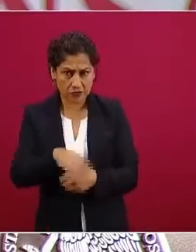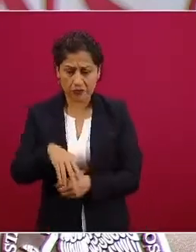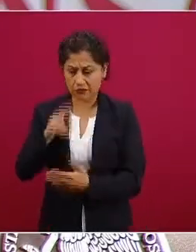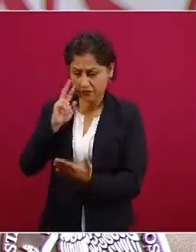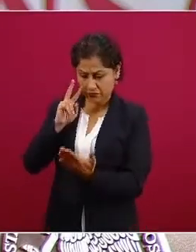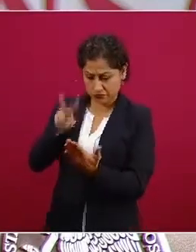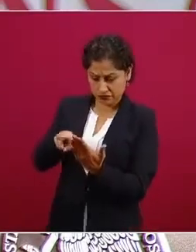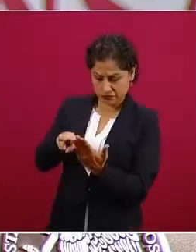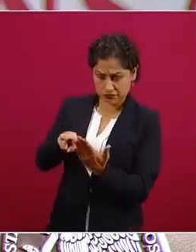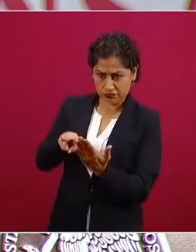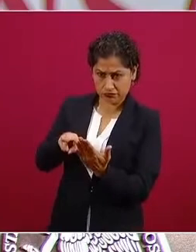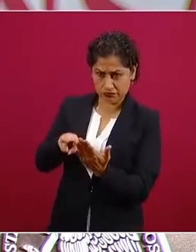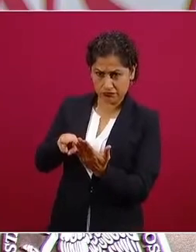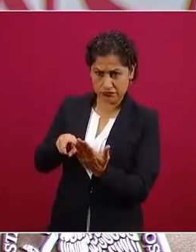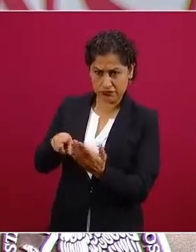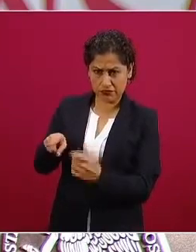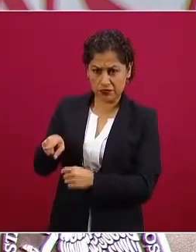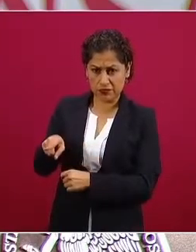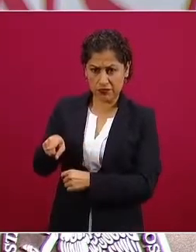y voy a Sonora